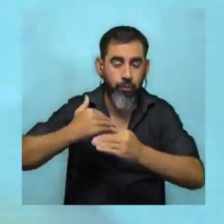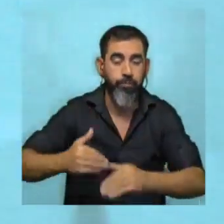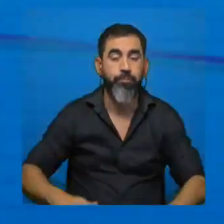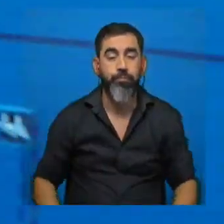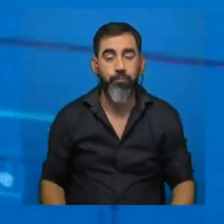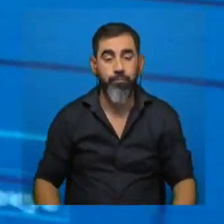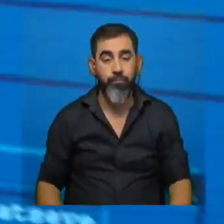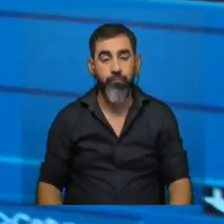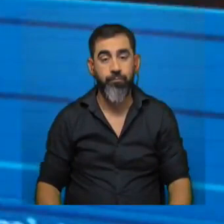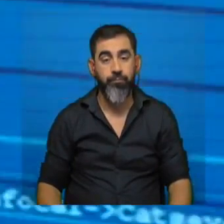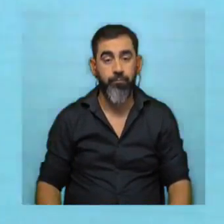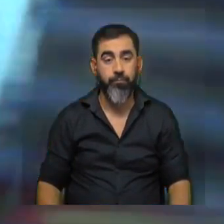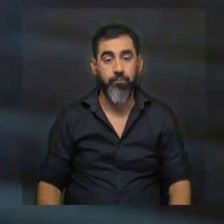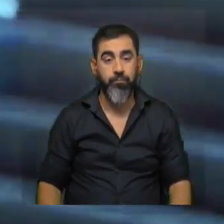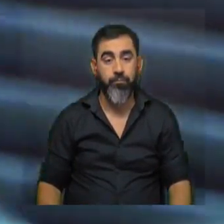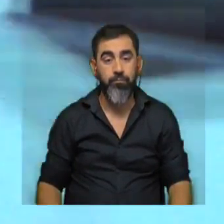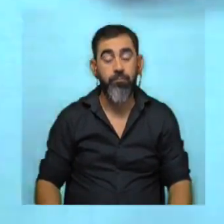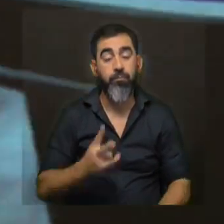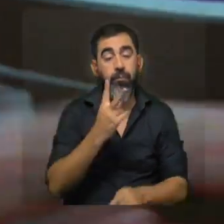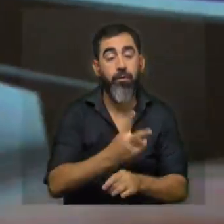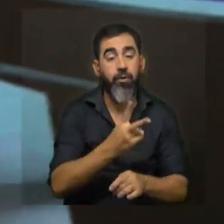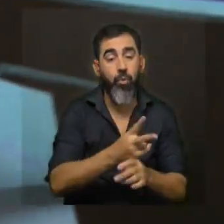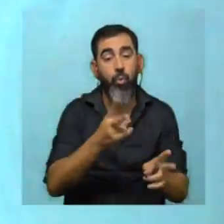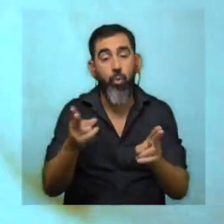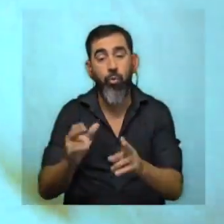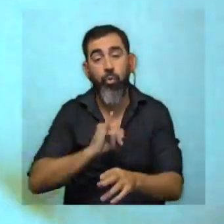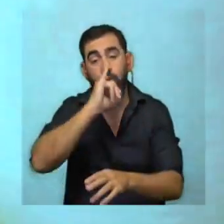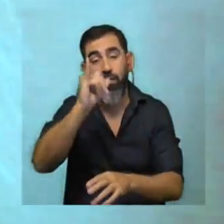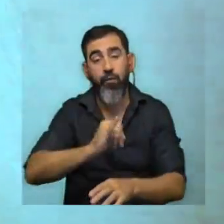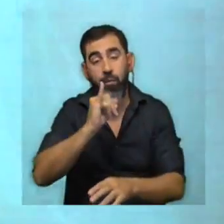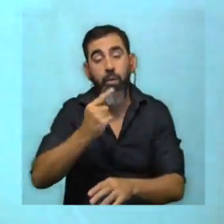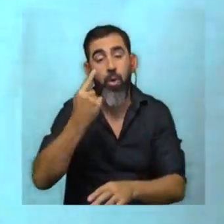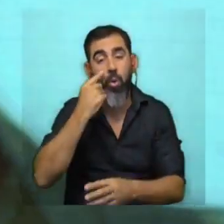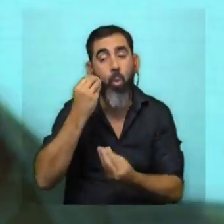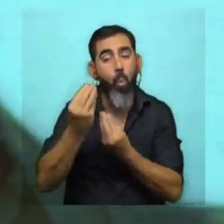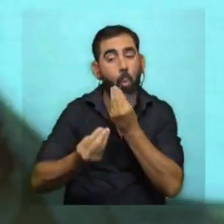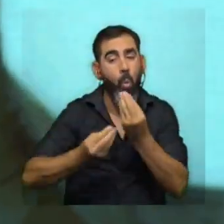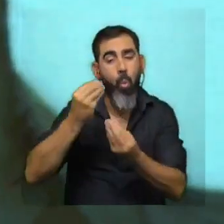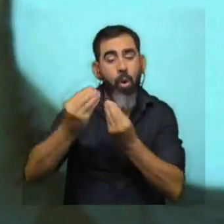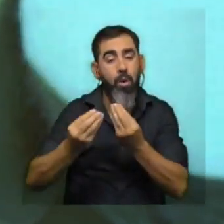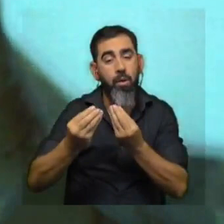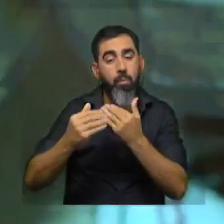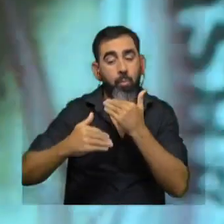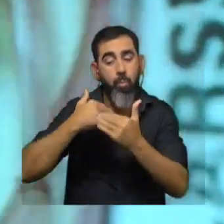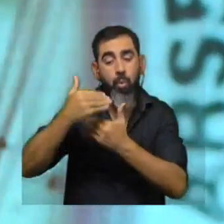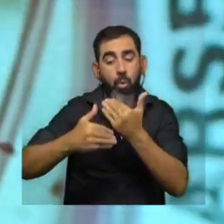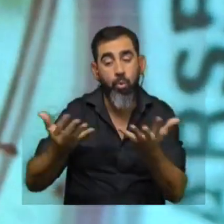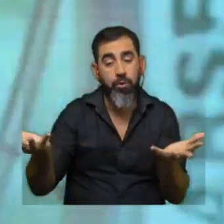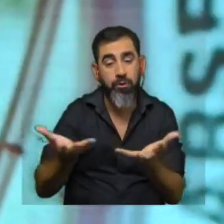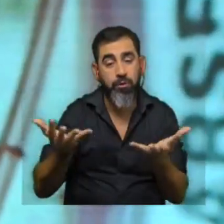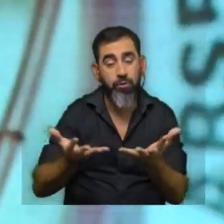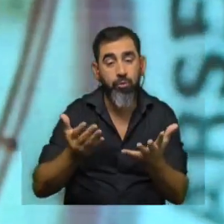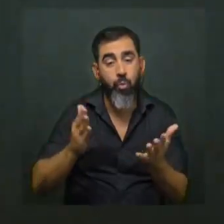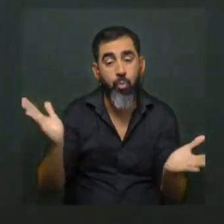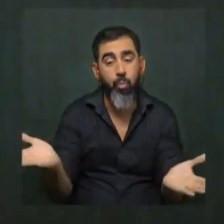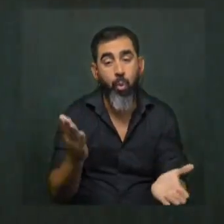el paso del tiempo en esta segunda parte del informe vamos a conocer cuáles son los procesos actuales en